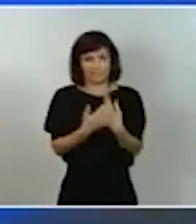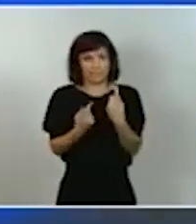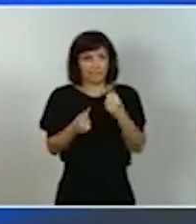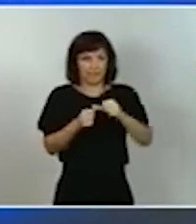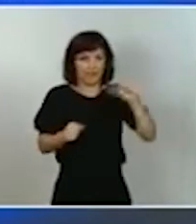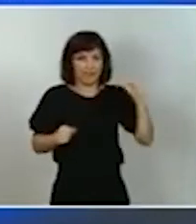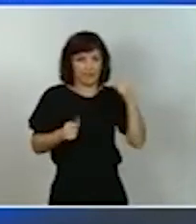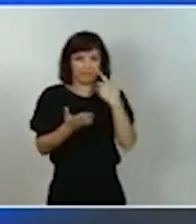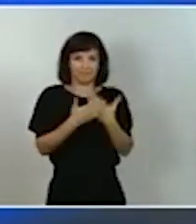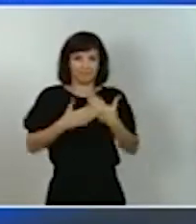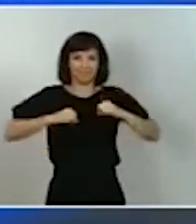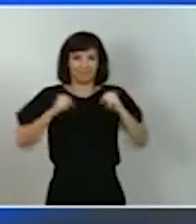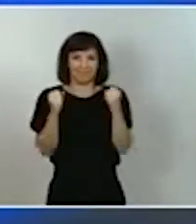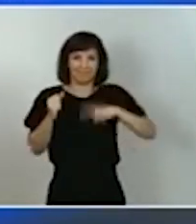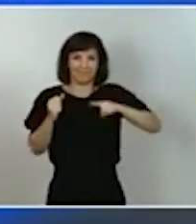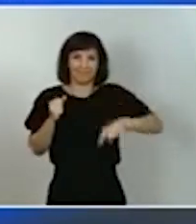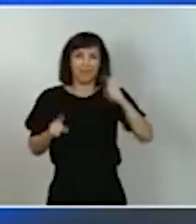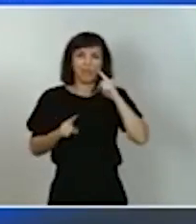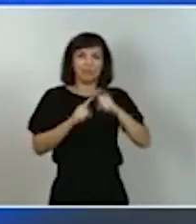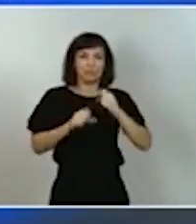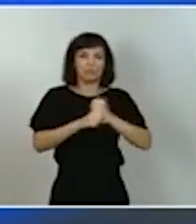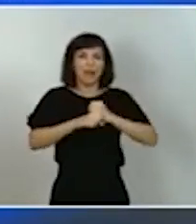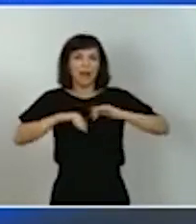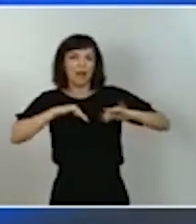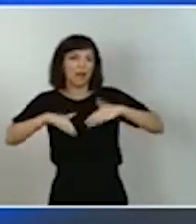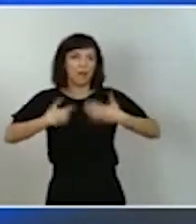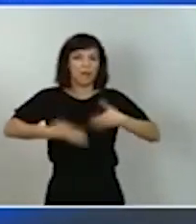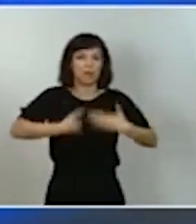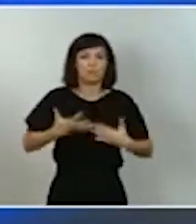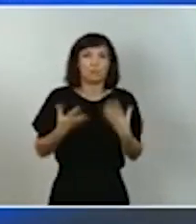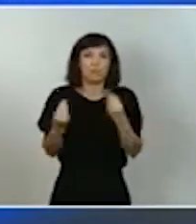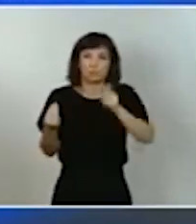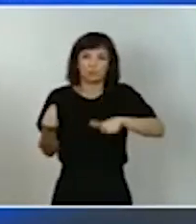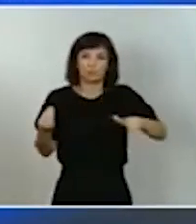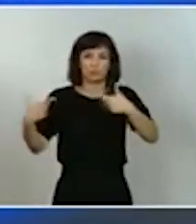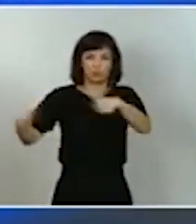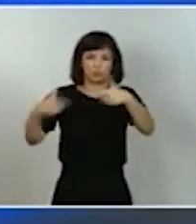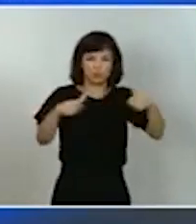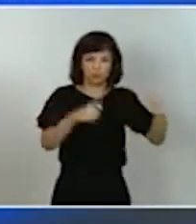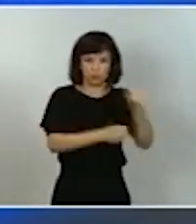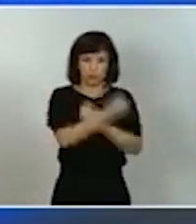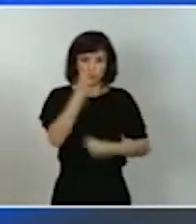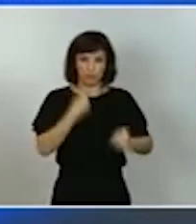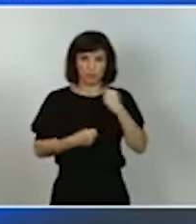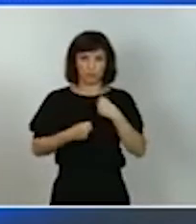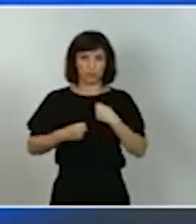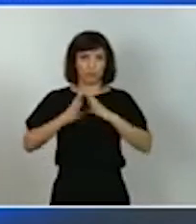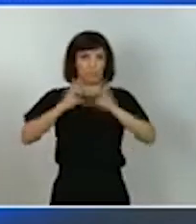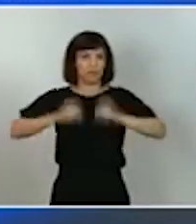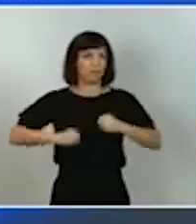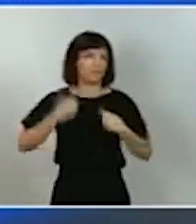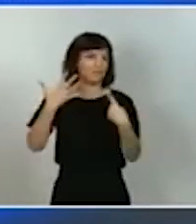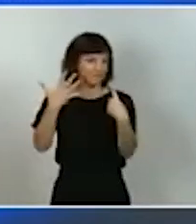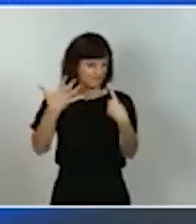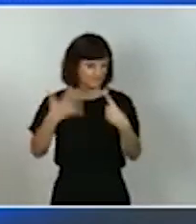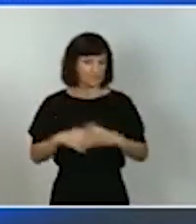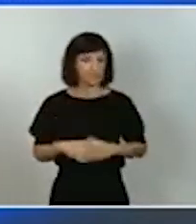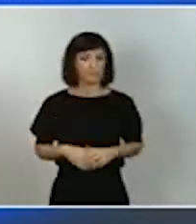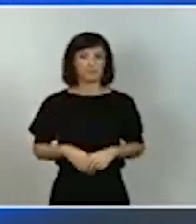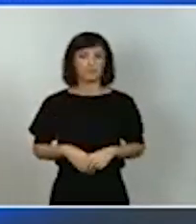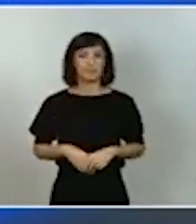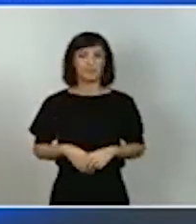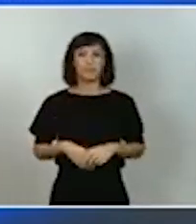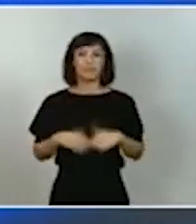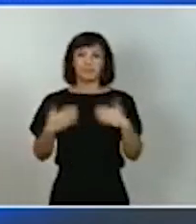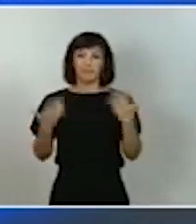para poder mantener la actividad productiva de muchísimos sectores económicos. Por tanto, ese es el camino en el que cree que el